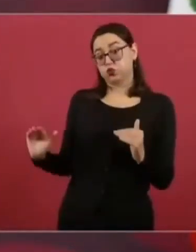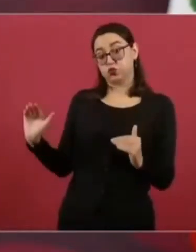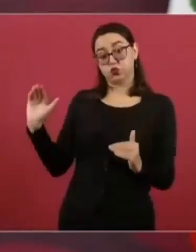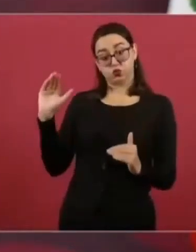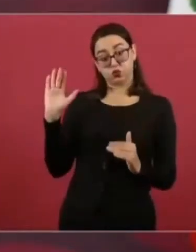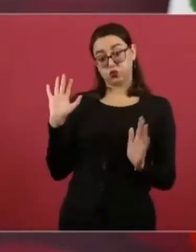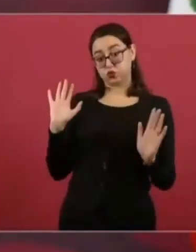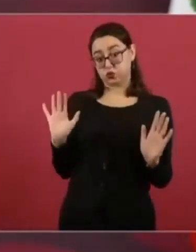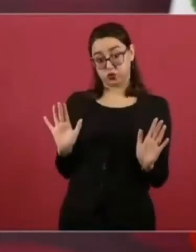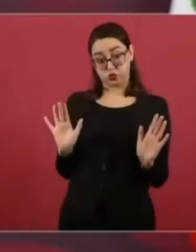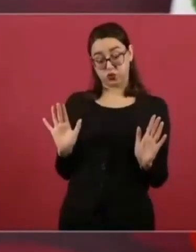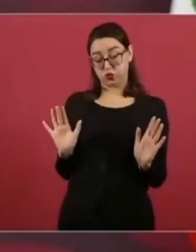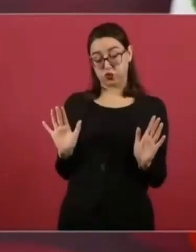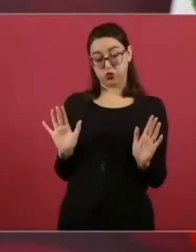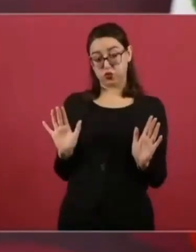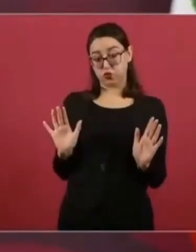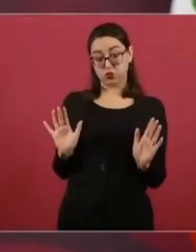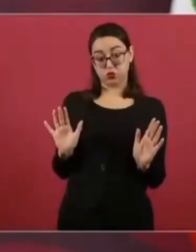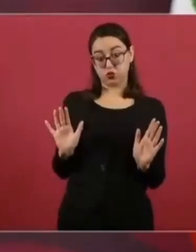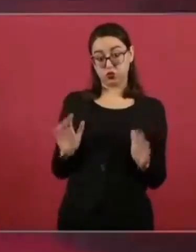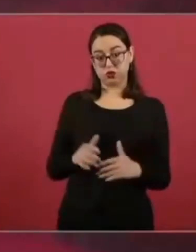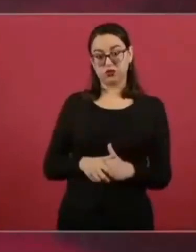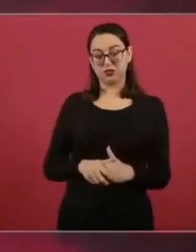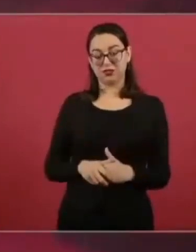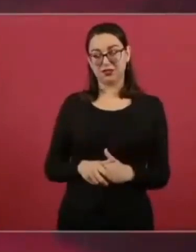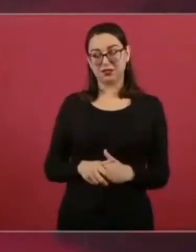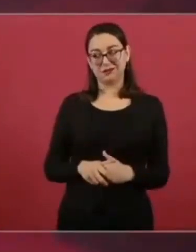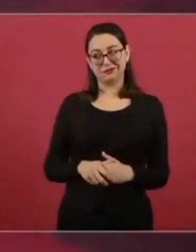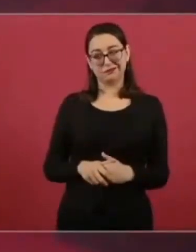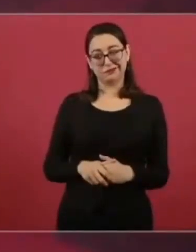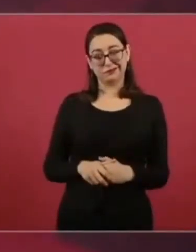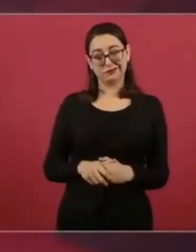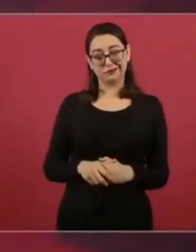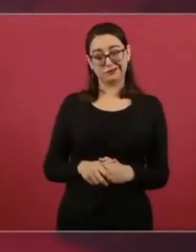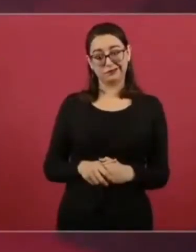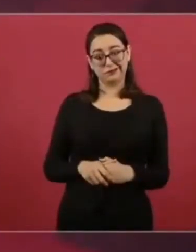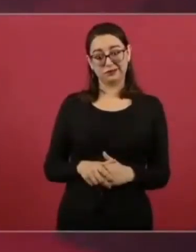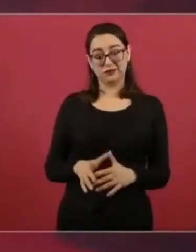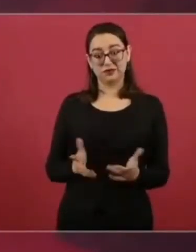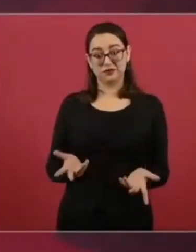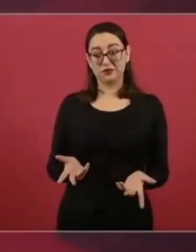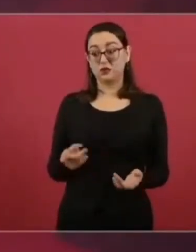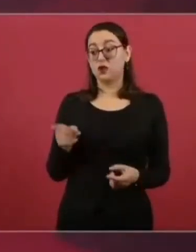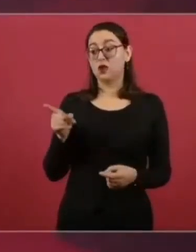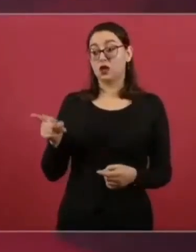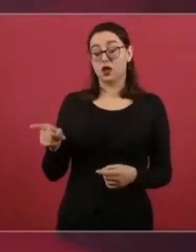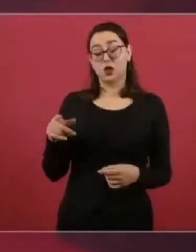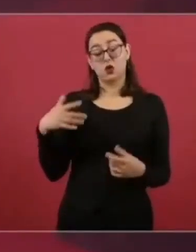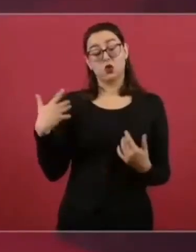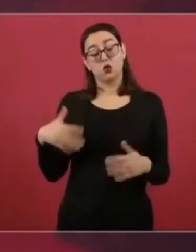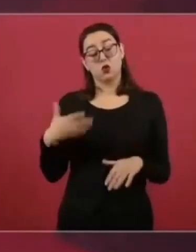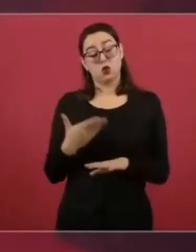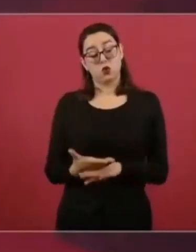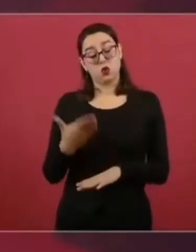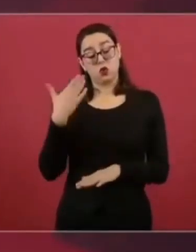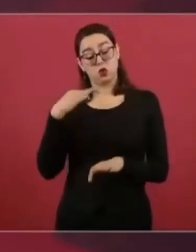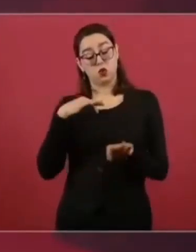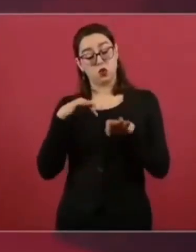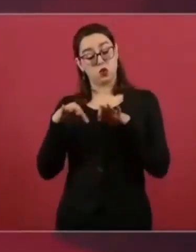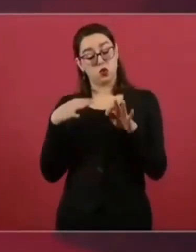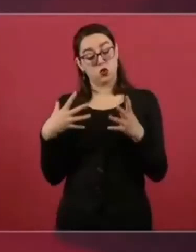Fue ministro de Relaciones Exteriores con Fox.